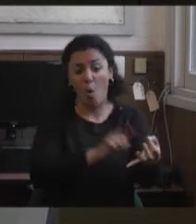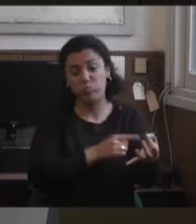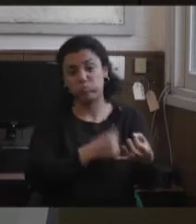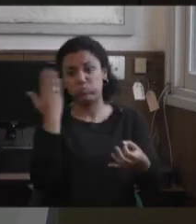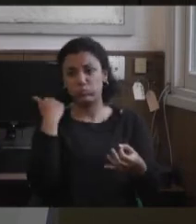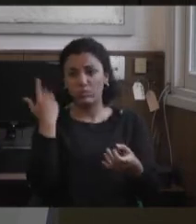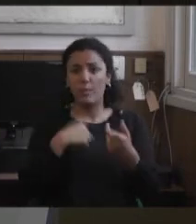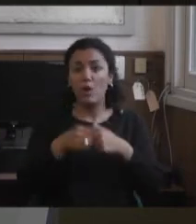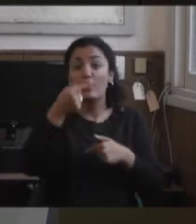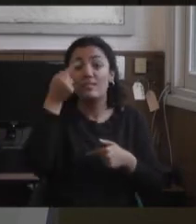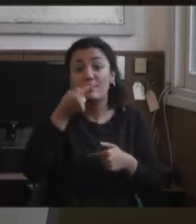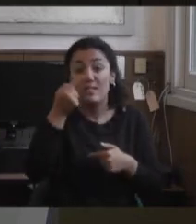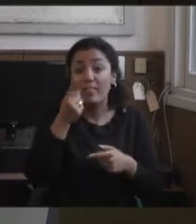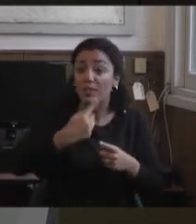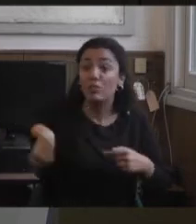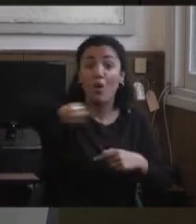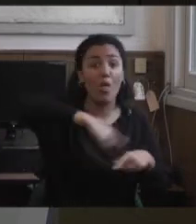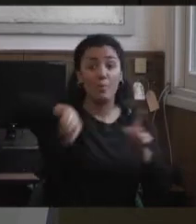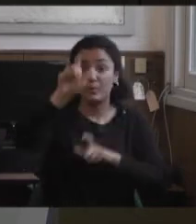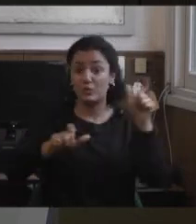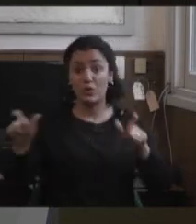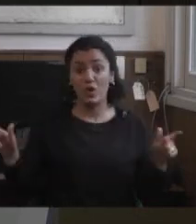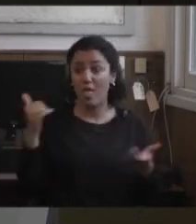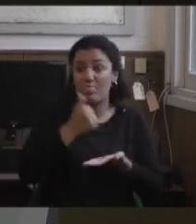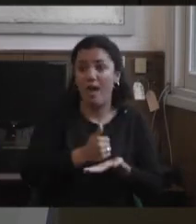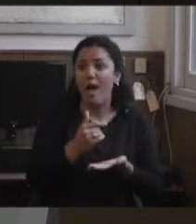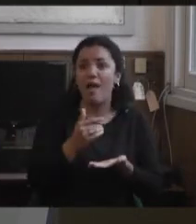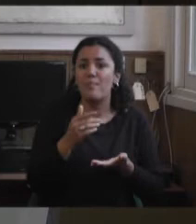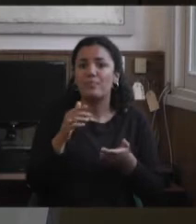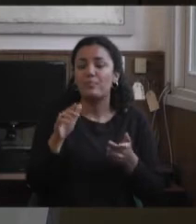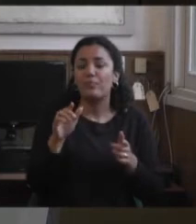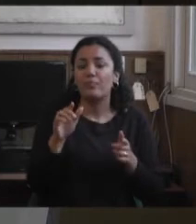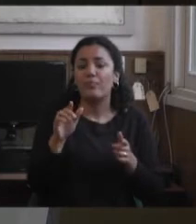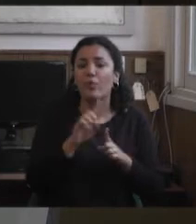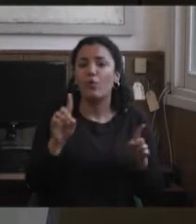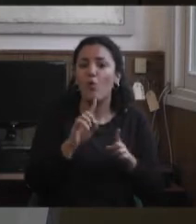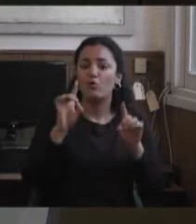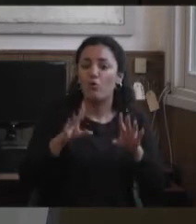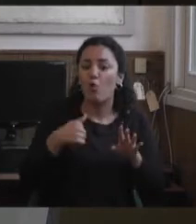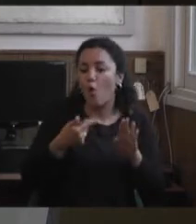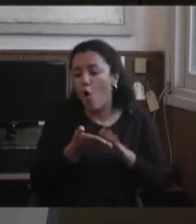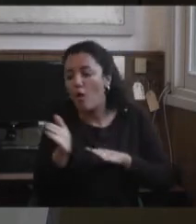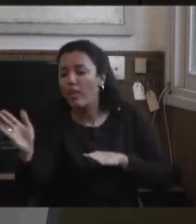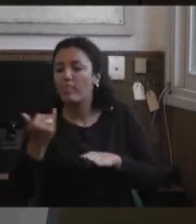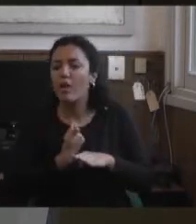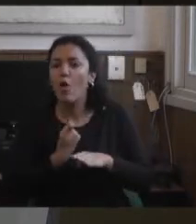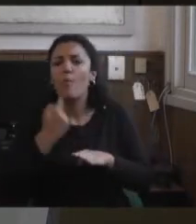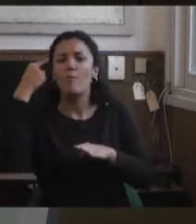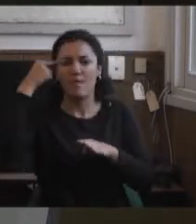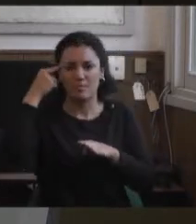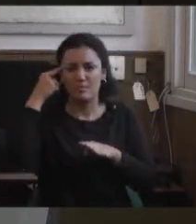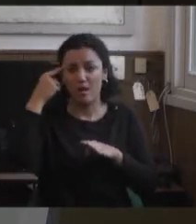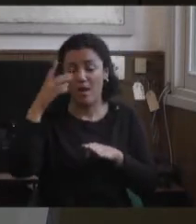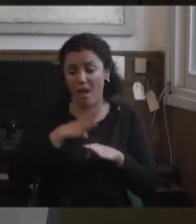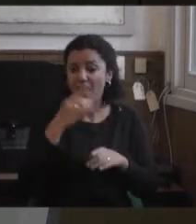interesante que casi todos los que estamos en el tema de discapacidad no hay diferentes posturas. En esto no es que estás, según qué línea sigas, hasta según los diferentes